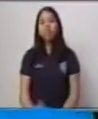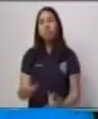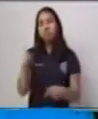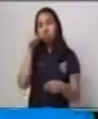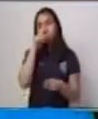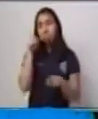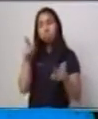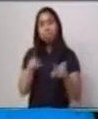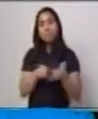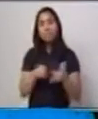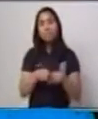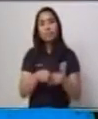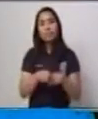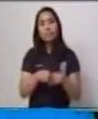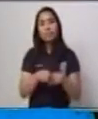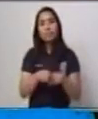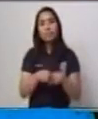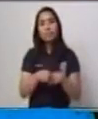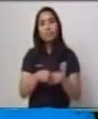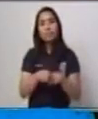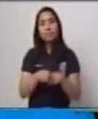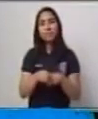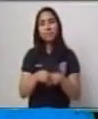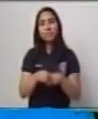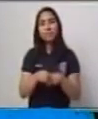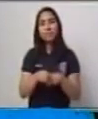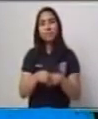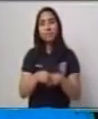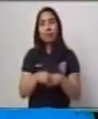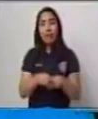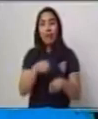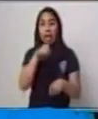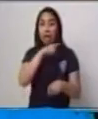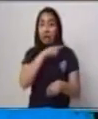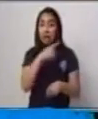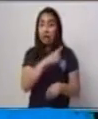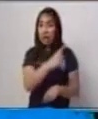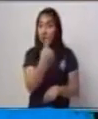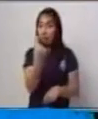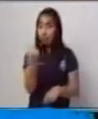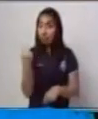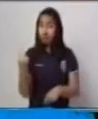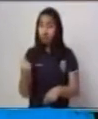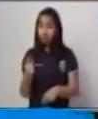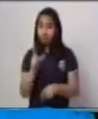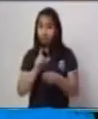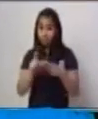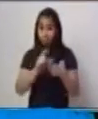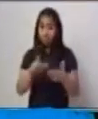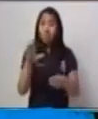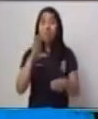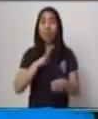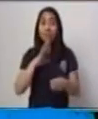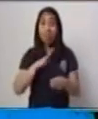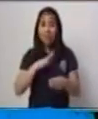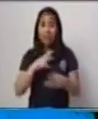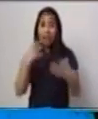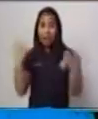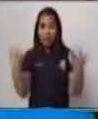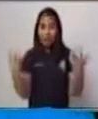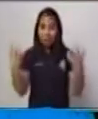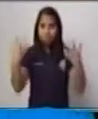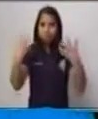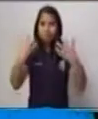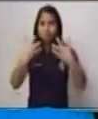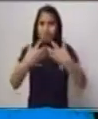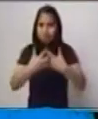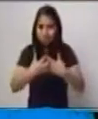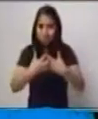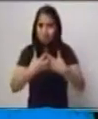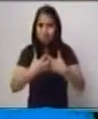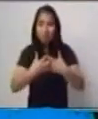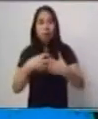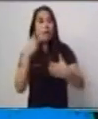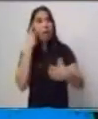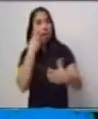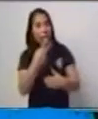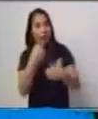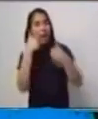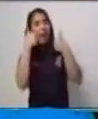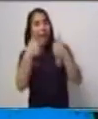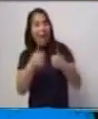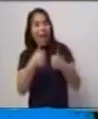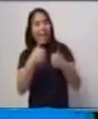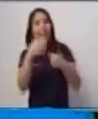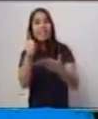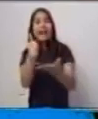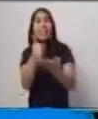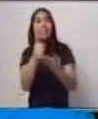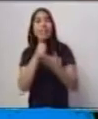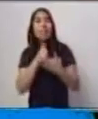eso hace que la obra sea llamativa a nuestros ojos. La posición, los detalles, el fondo,